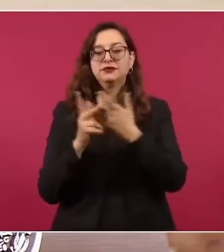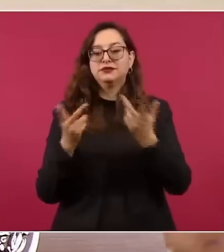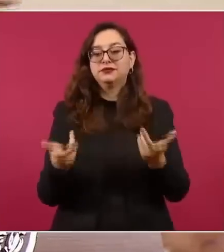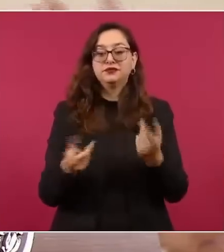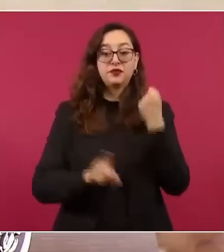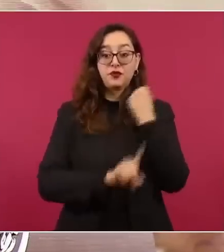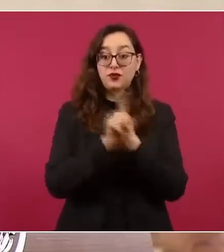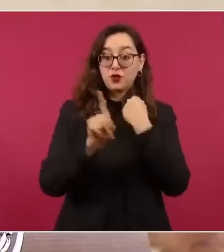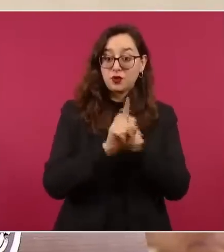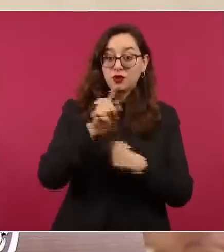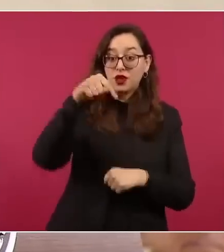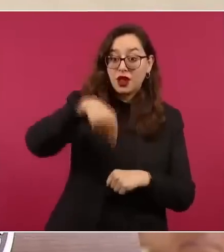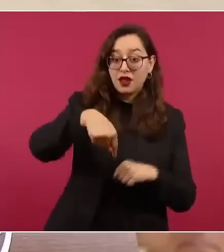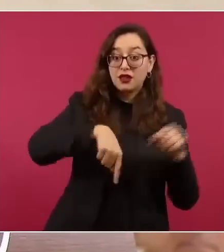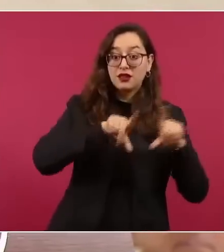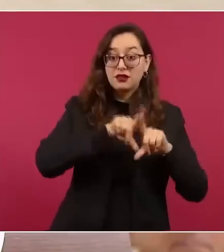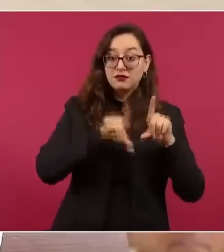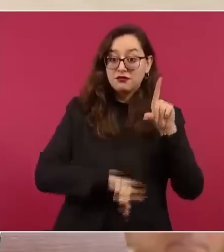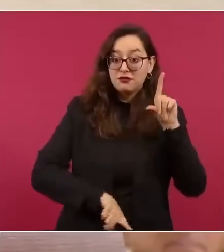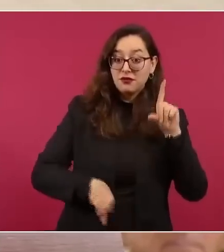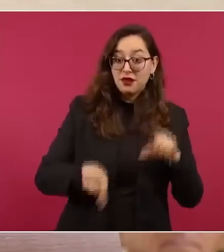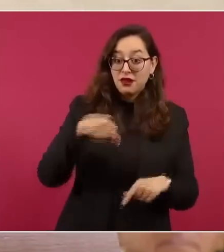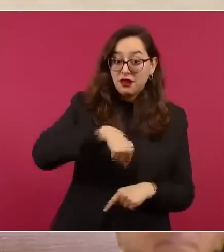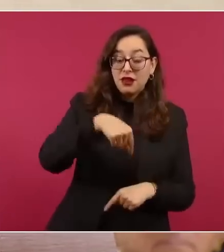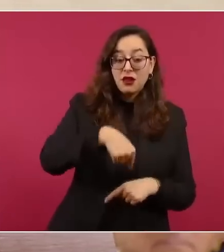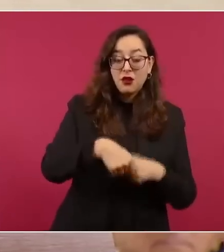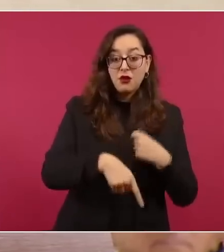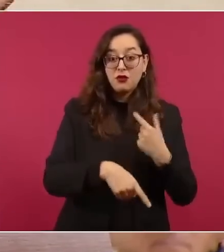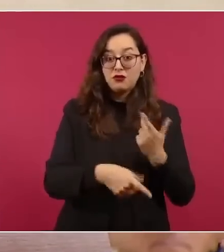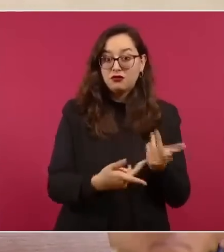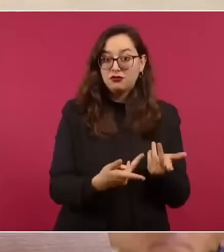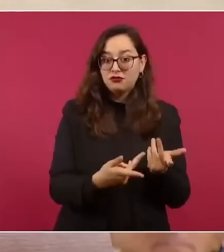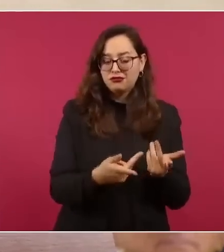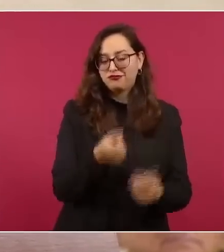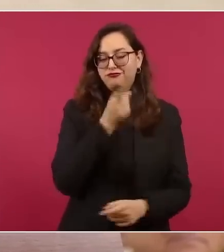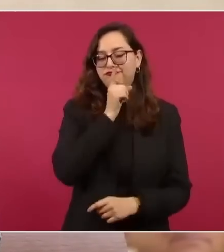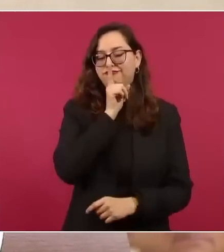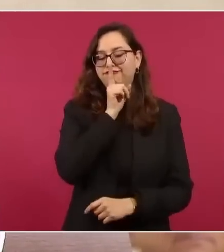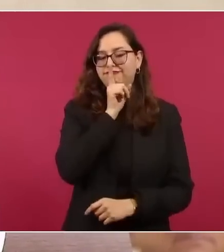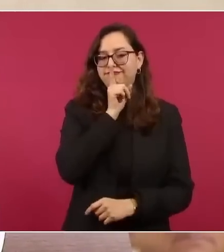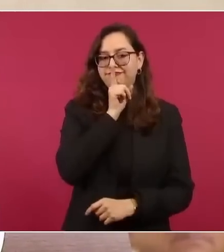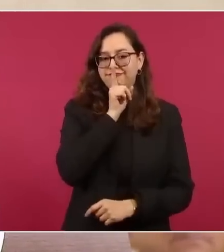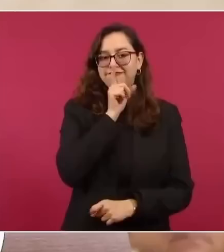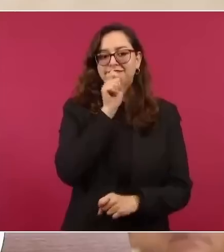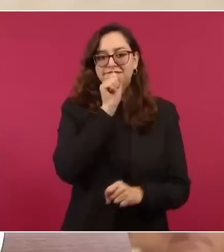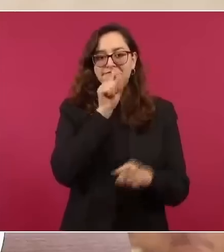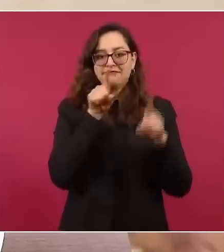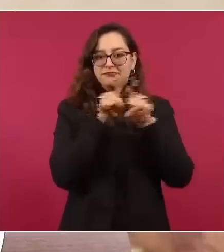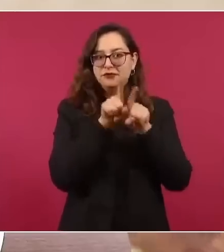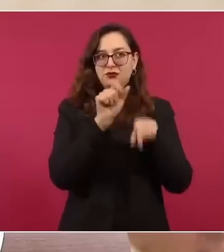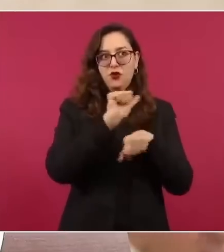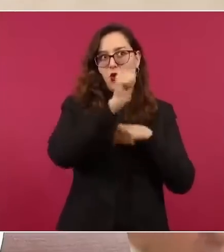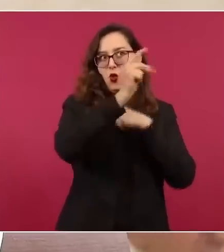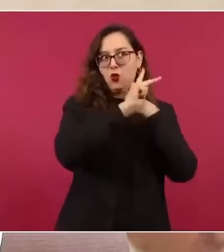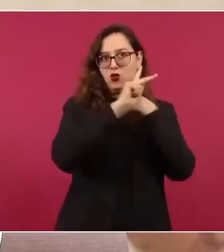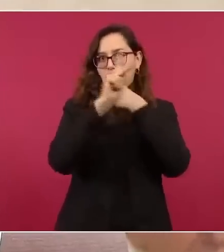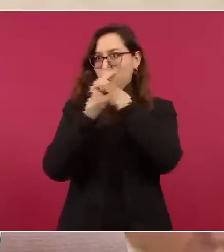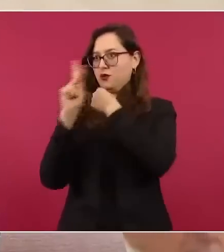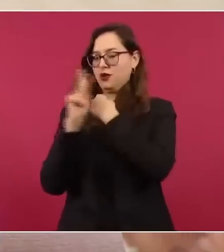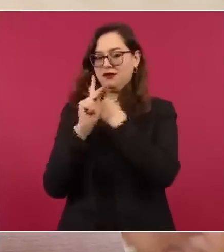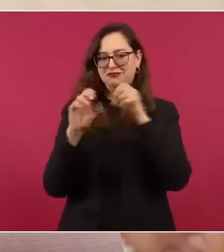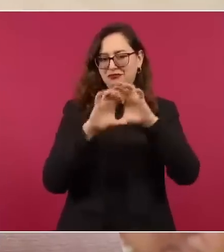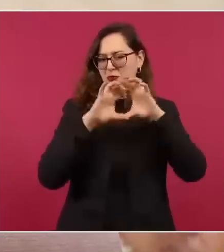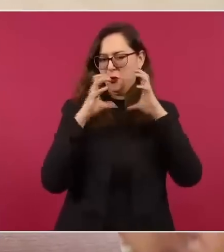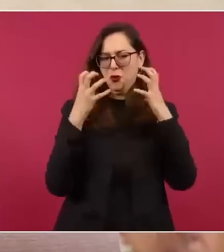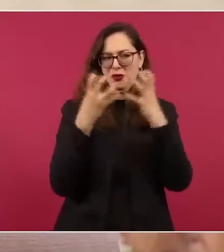México, de los periodistas famosos de México, esto tiene que ver con todo el mundo,